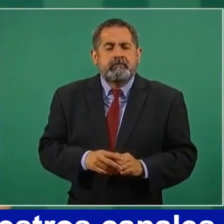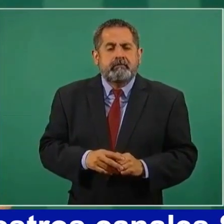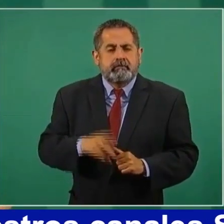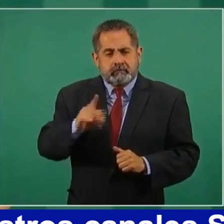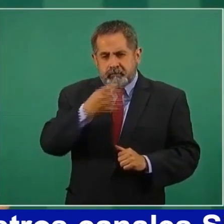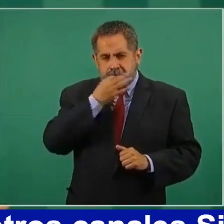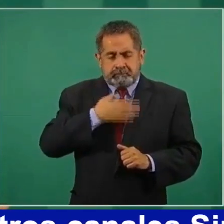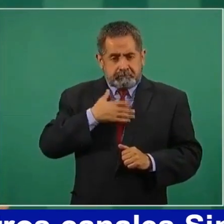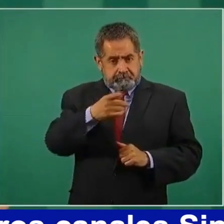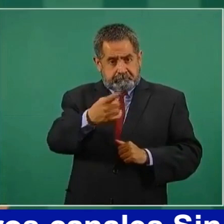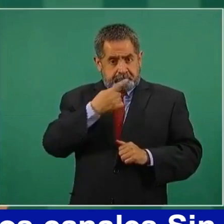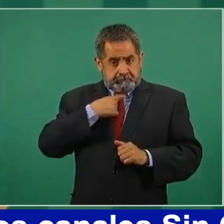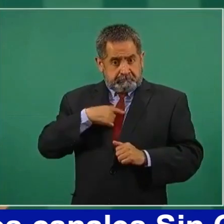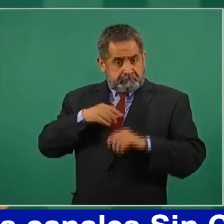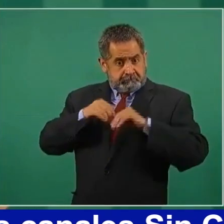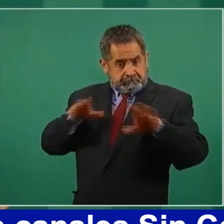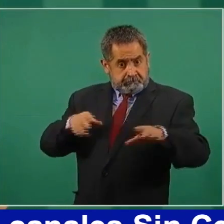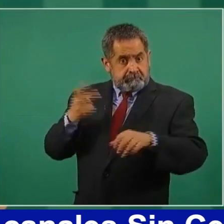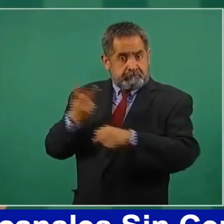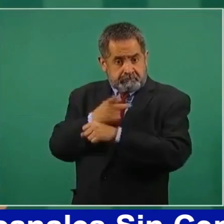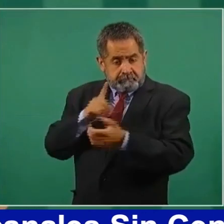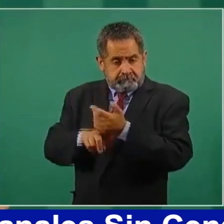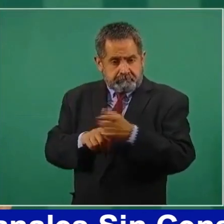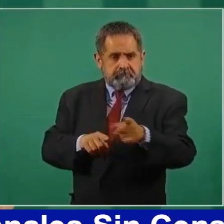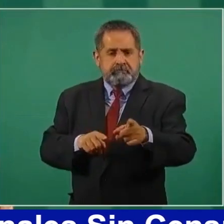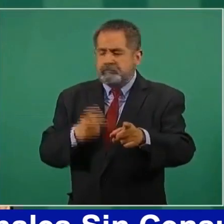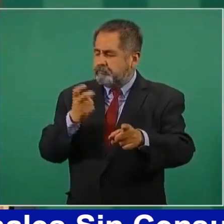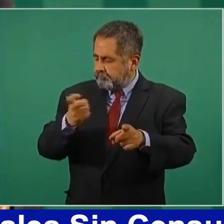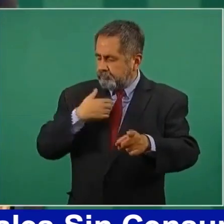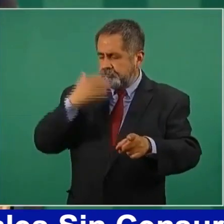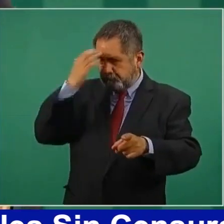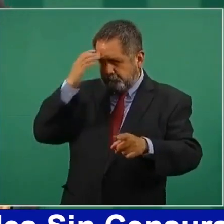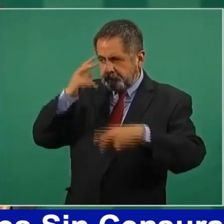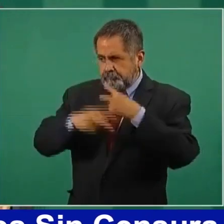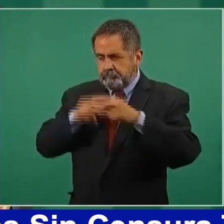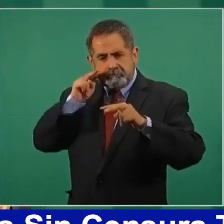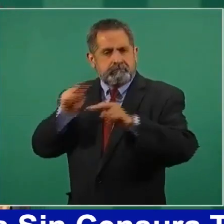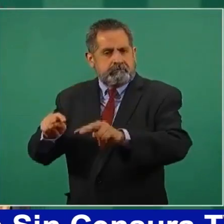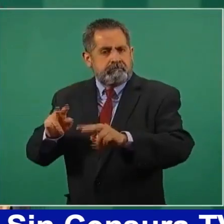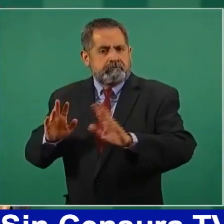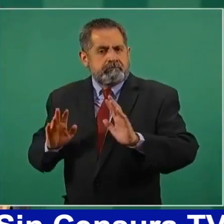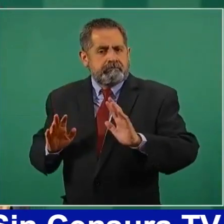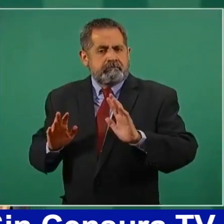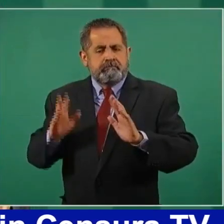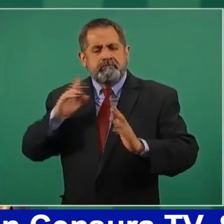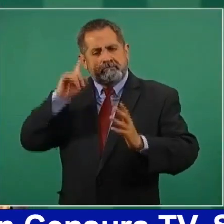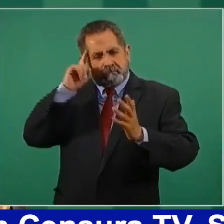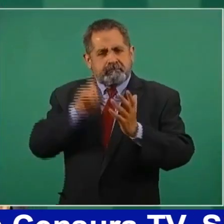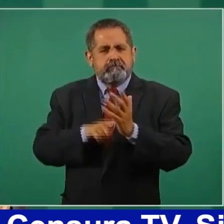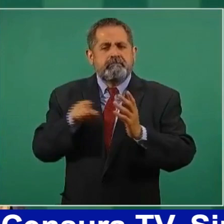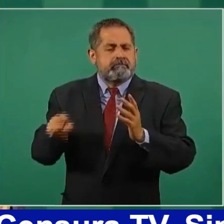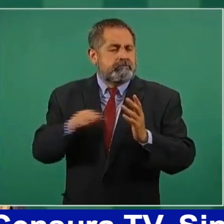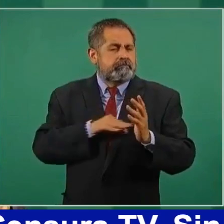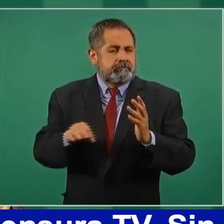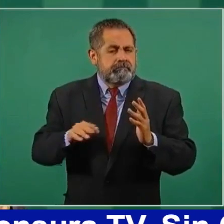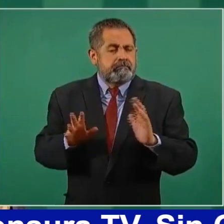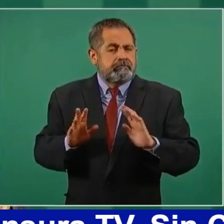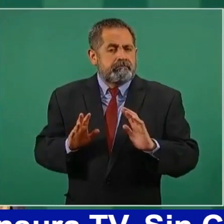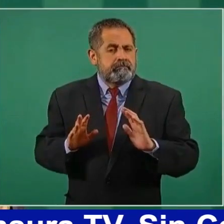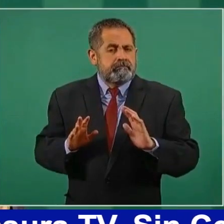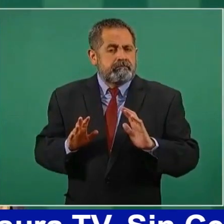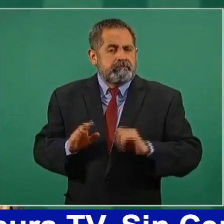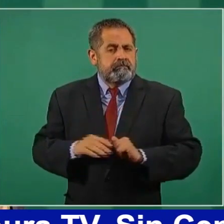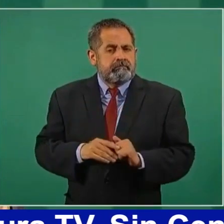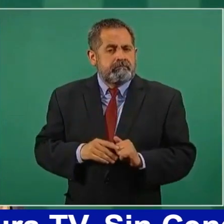es tierra buena para la agricultura, para los cítricos, para la